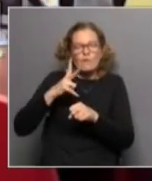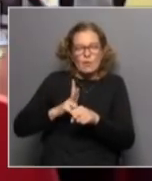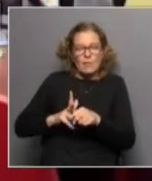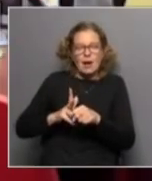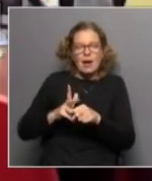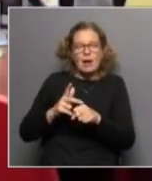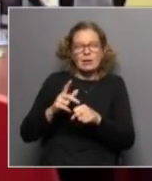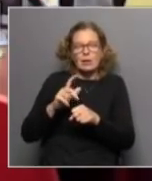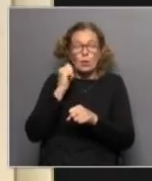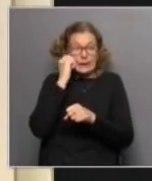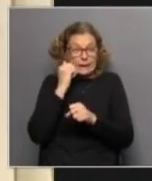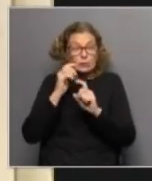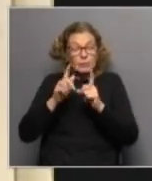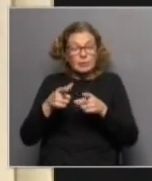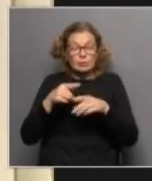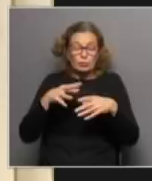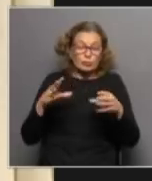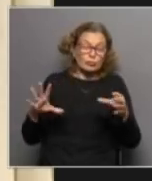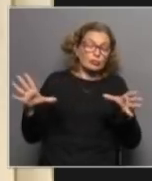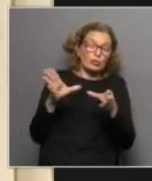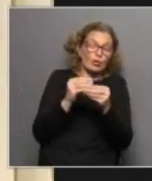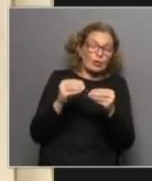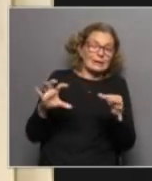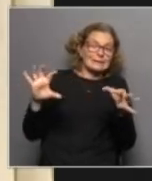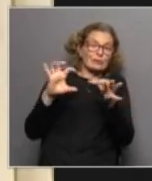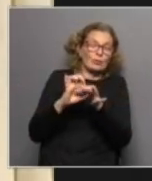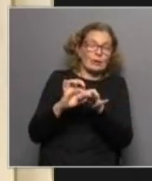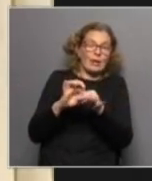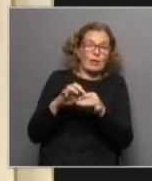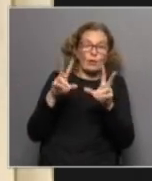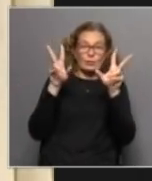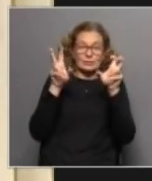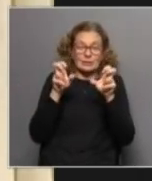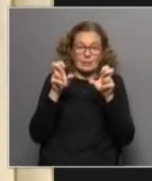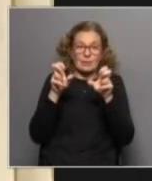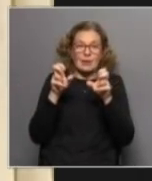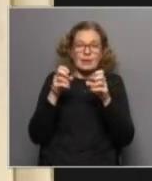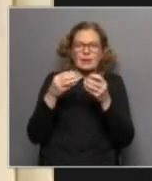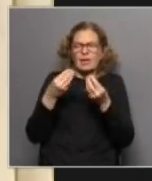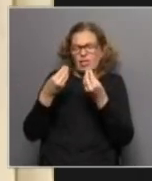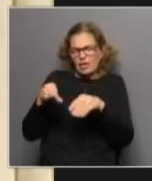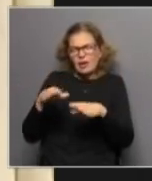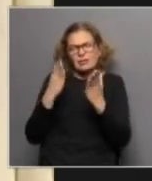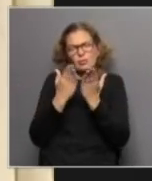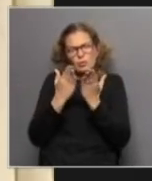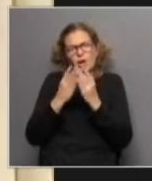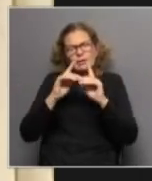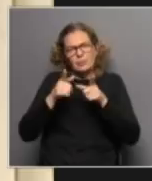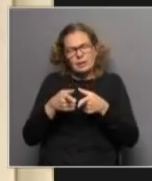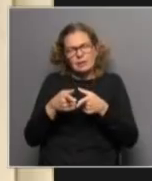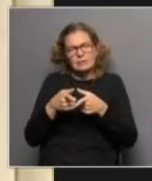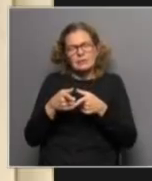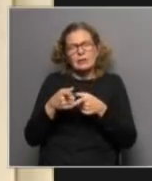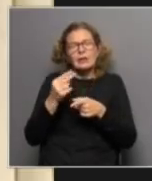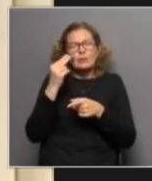supongo que también todo esto está vinculado con un tema de deserción estudiantil que son